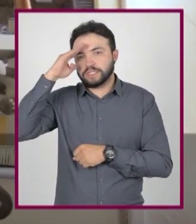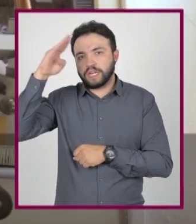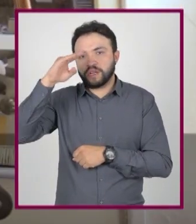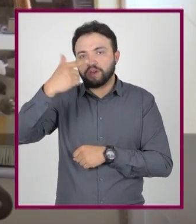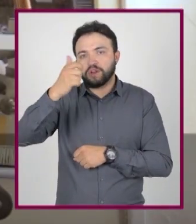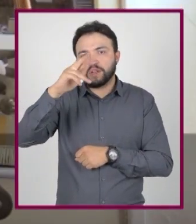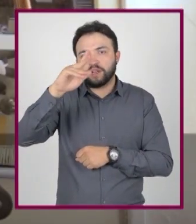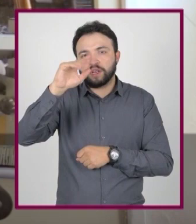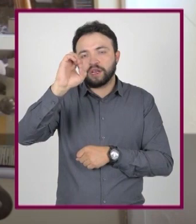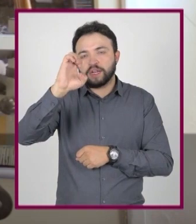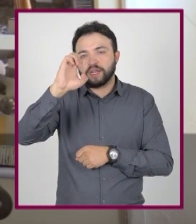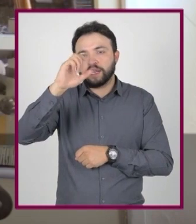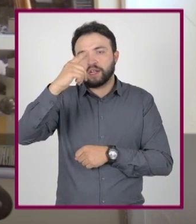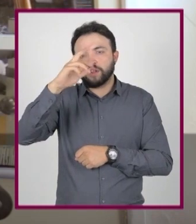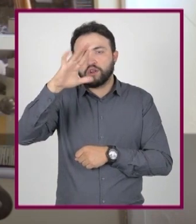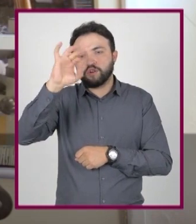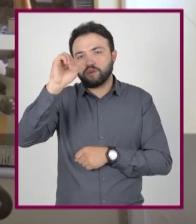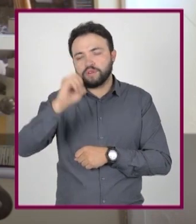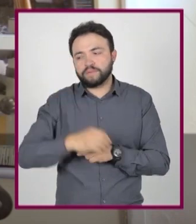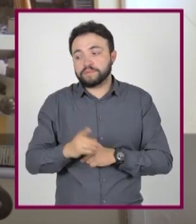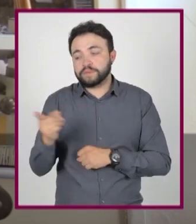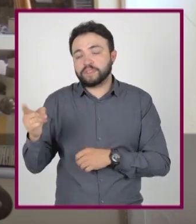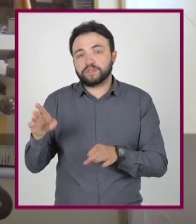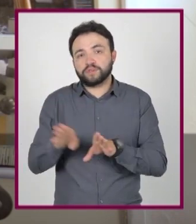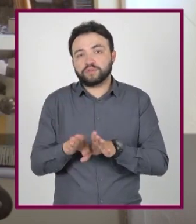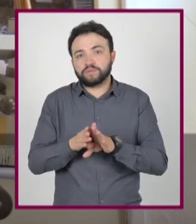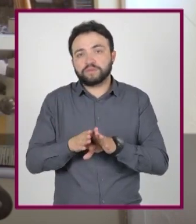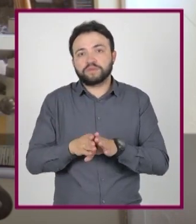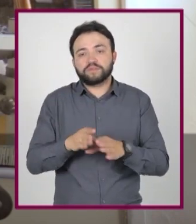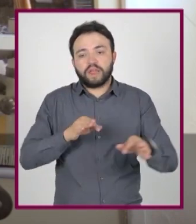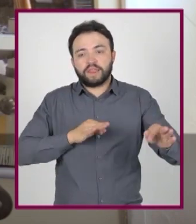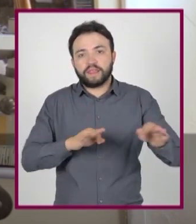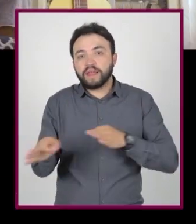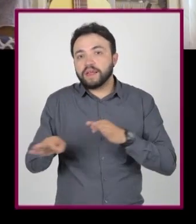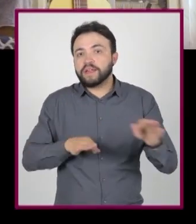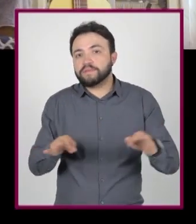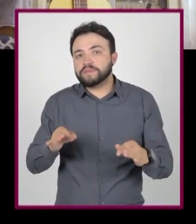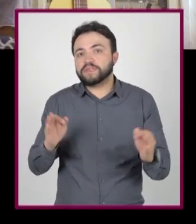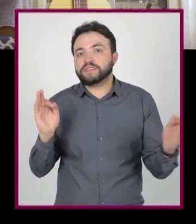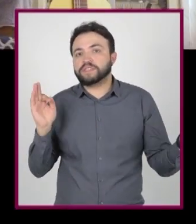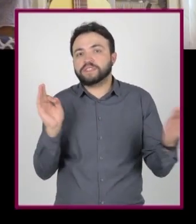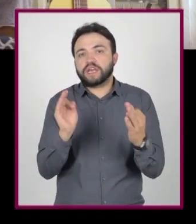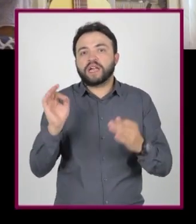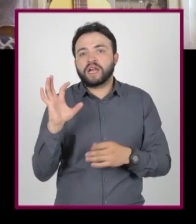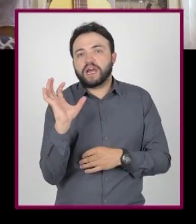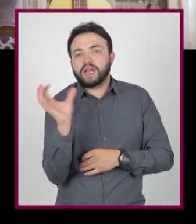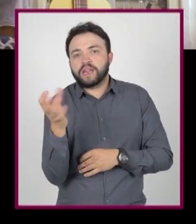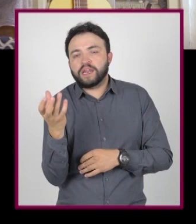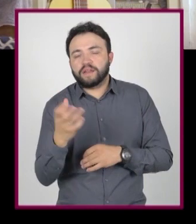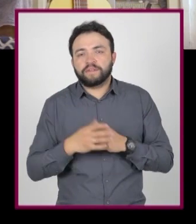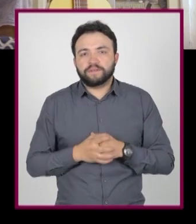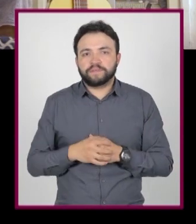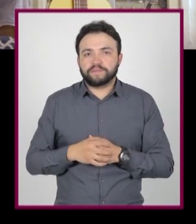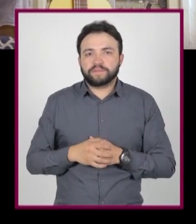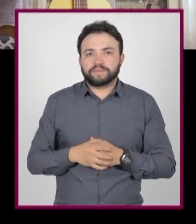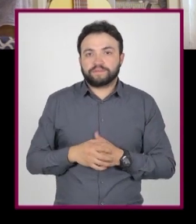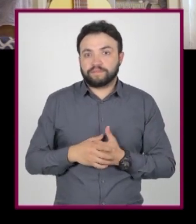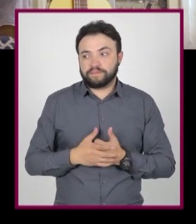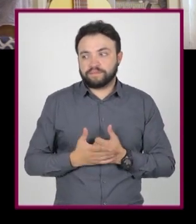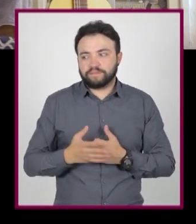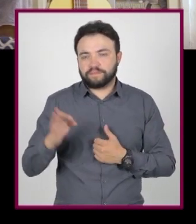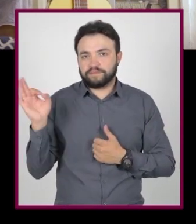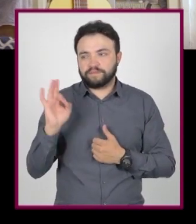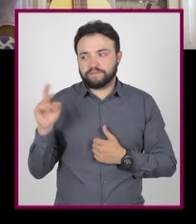señor Gregorio. Un obrero que trabaja en las minas de pelusa, cerca de la lavadora. Ah, sí.